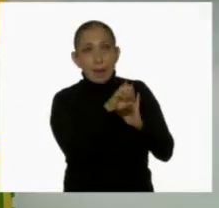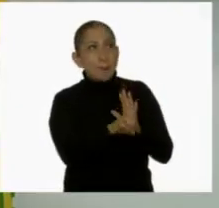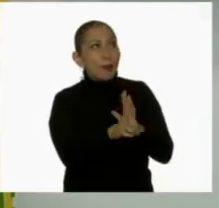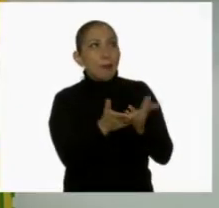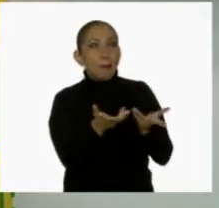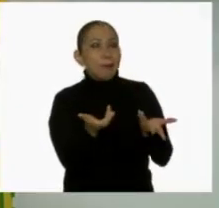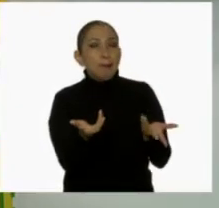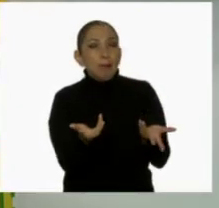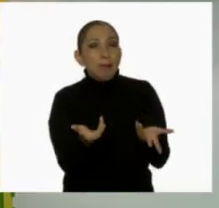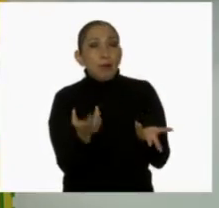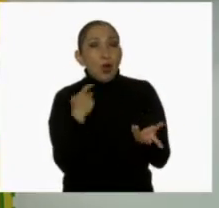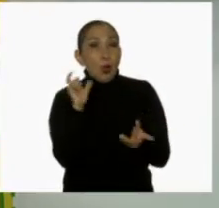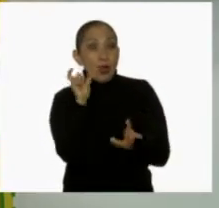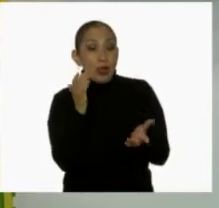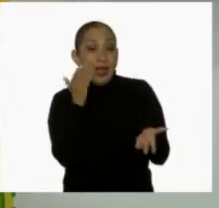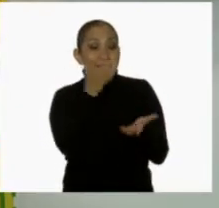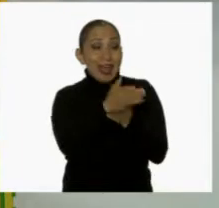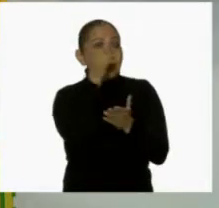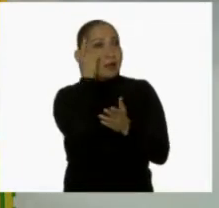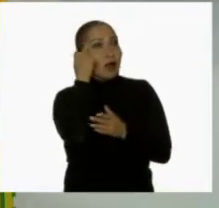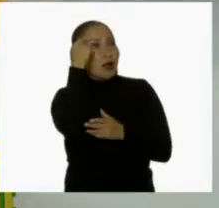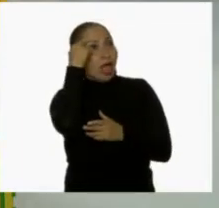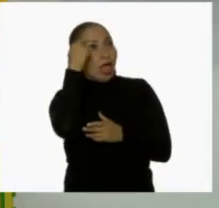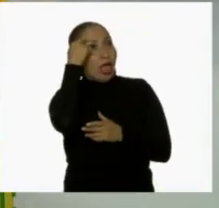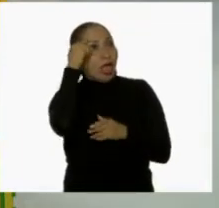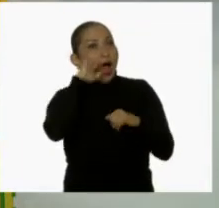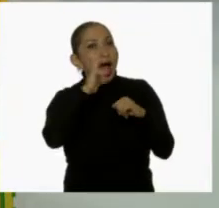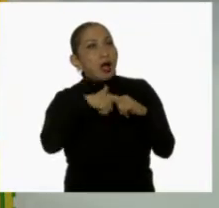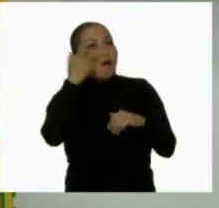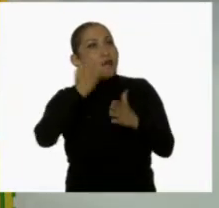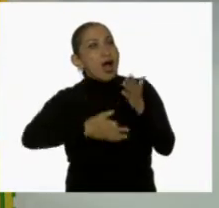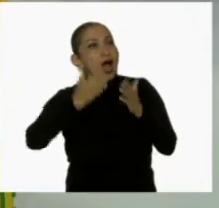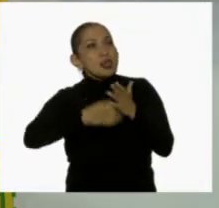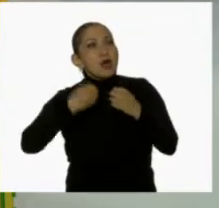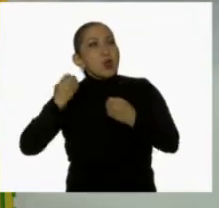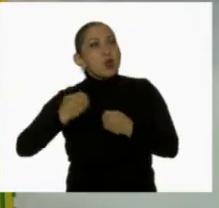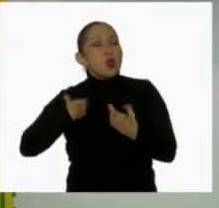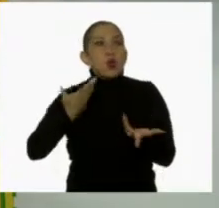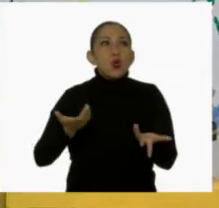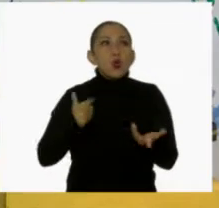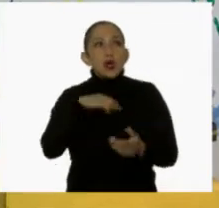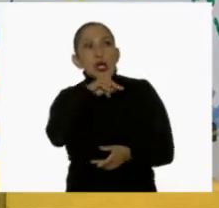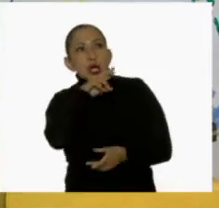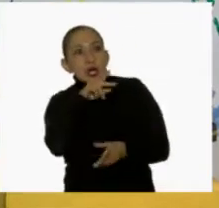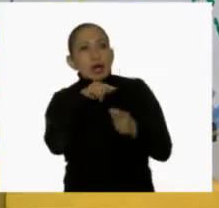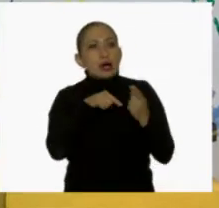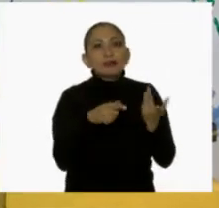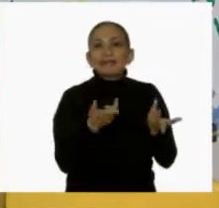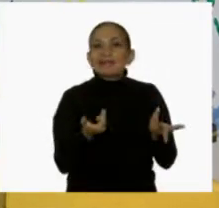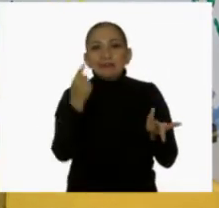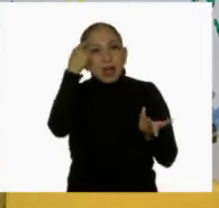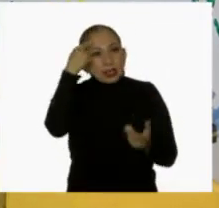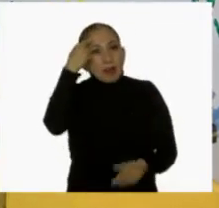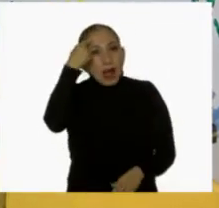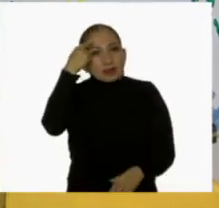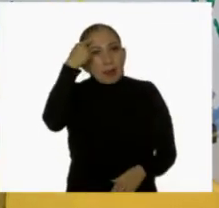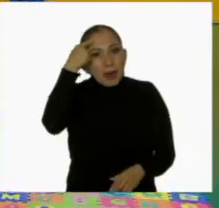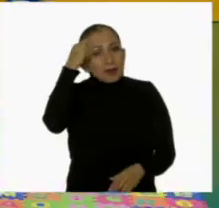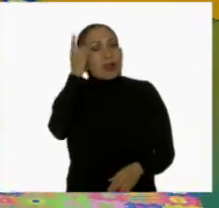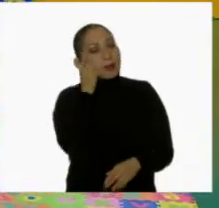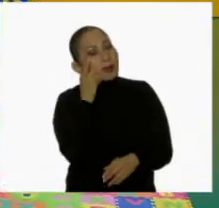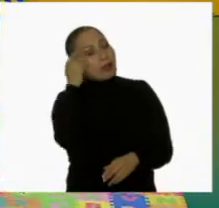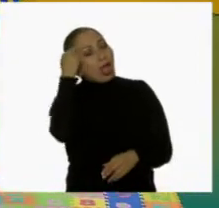cuando nos vamos a dormir pensando en algo que nos preocupa mucho. Podemos estar pensando, pero estamos